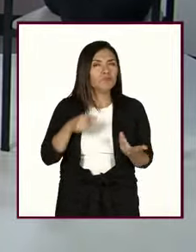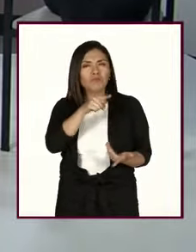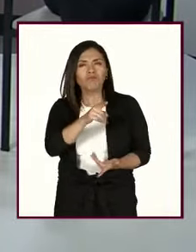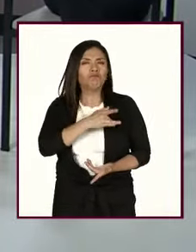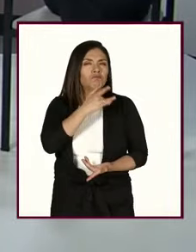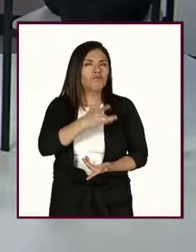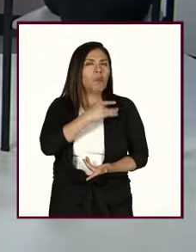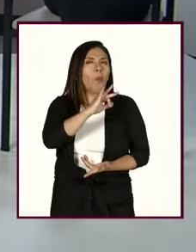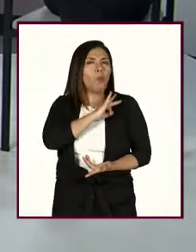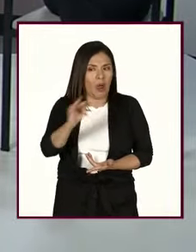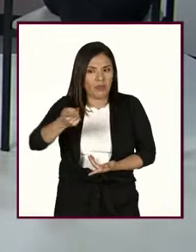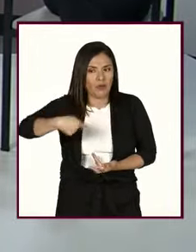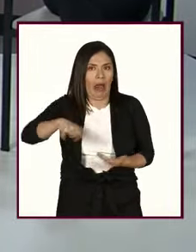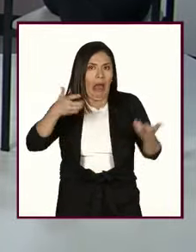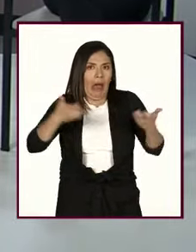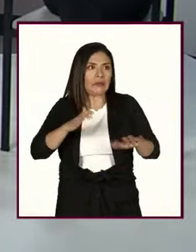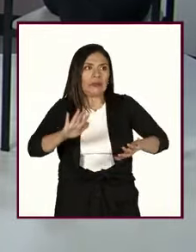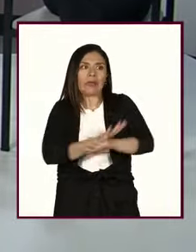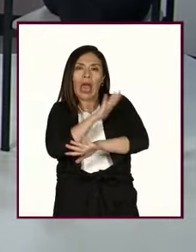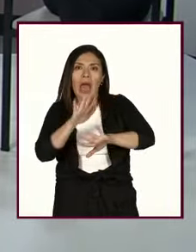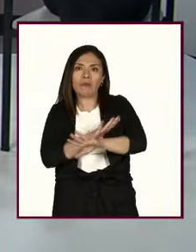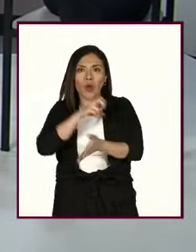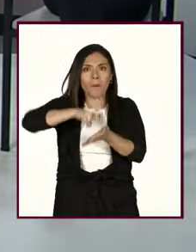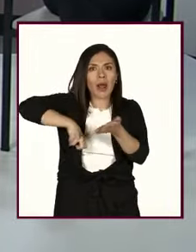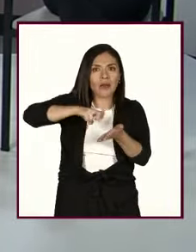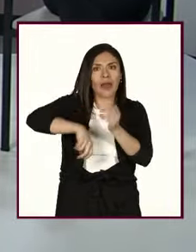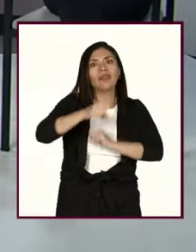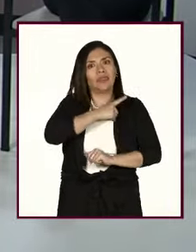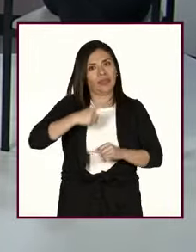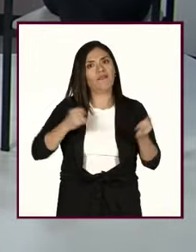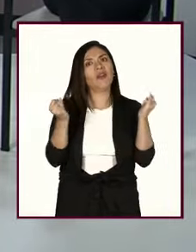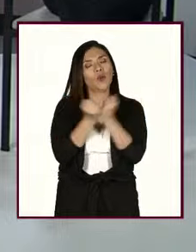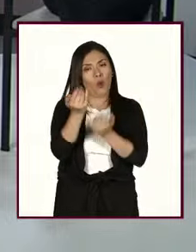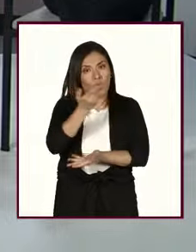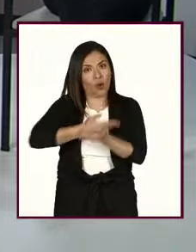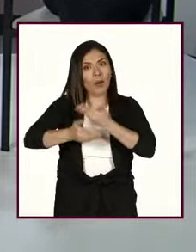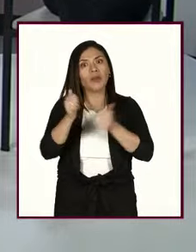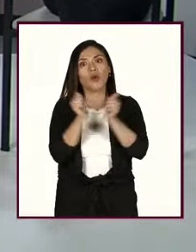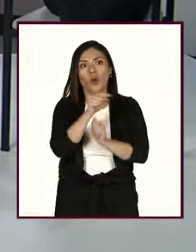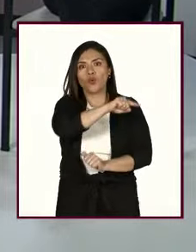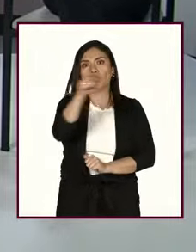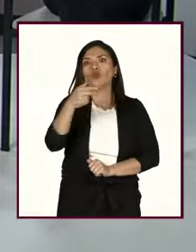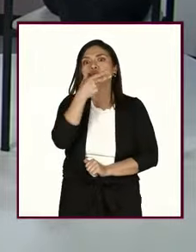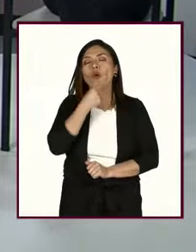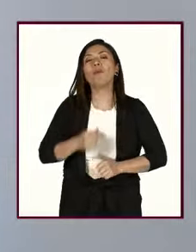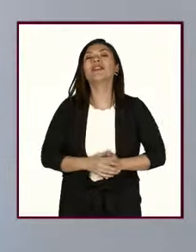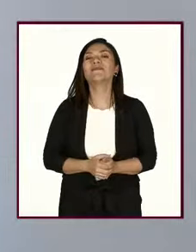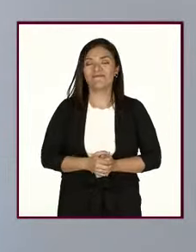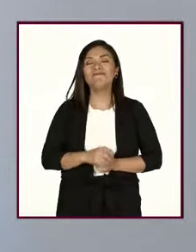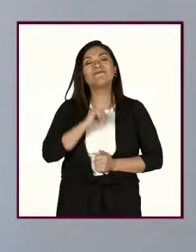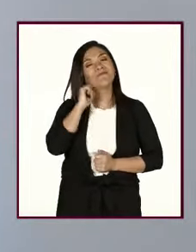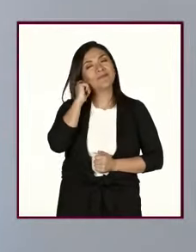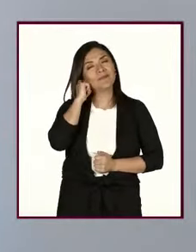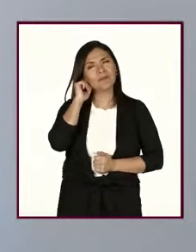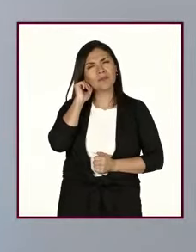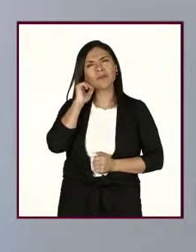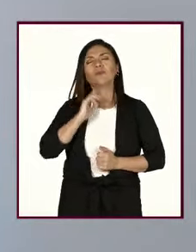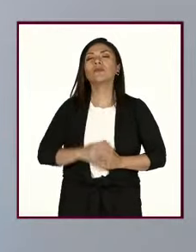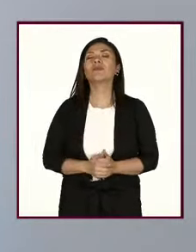podemos practicar todos los días y que hay que compartir también con los hombres. Claro es